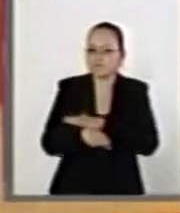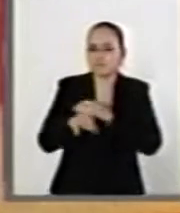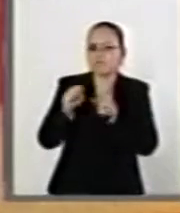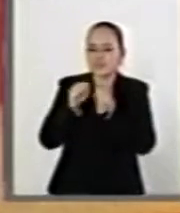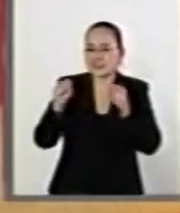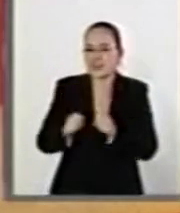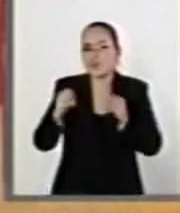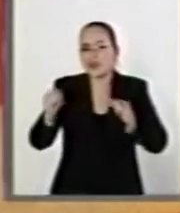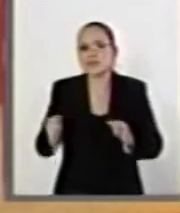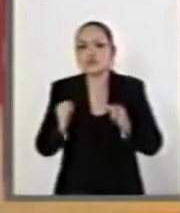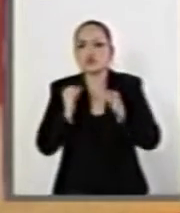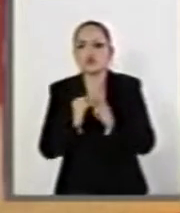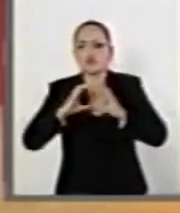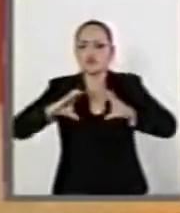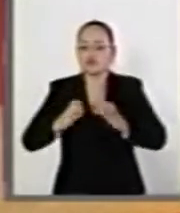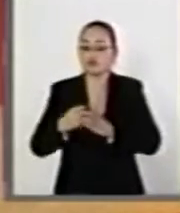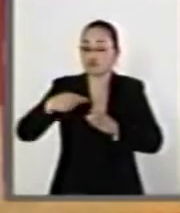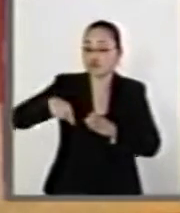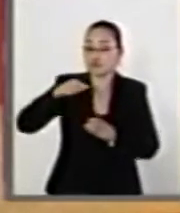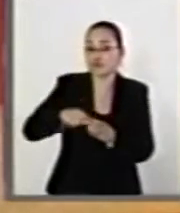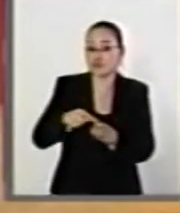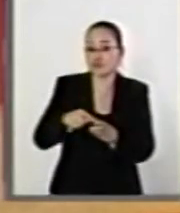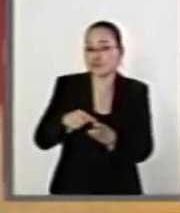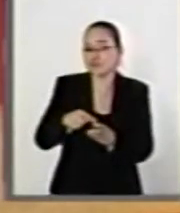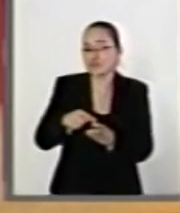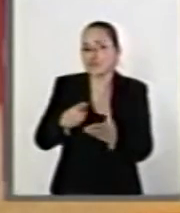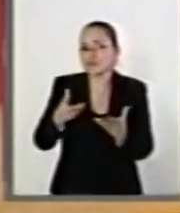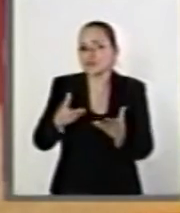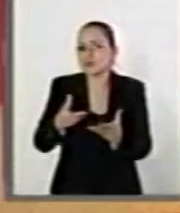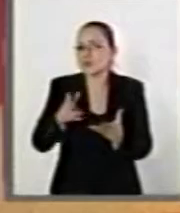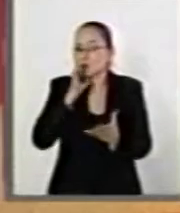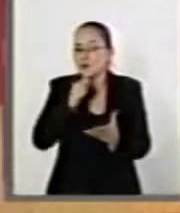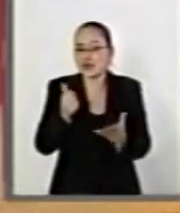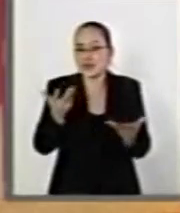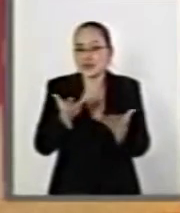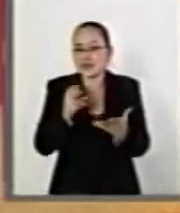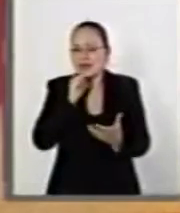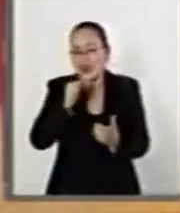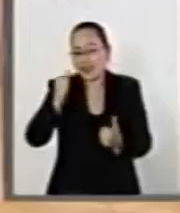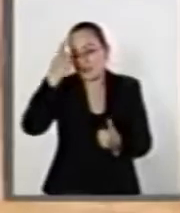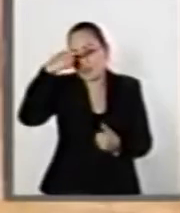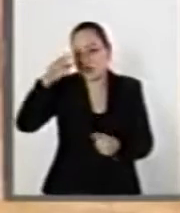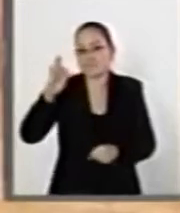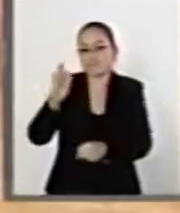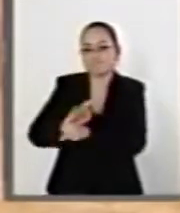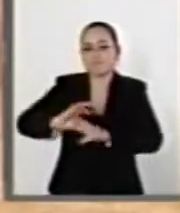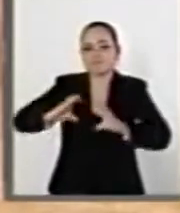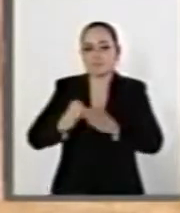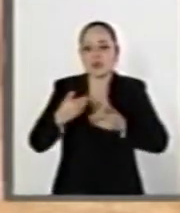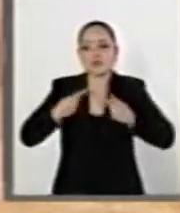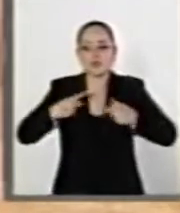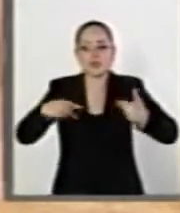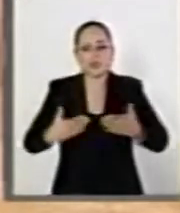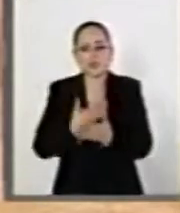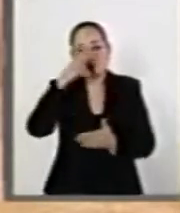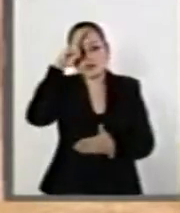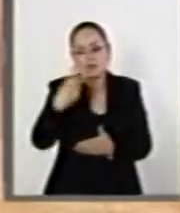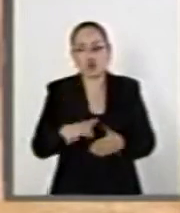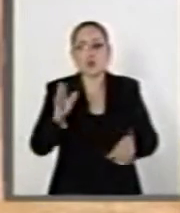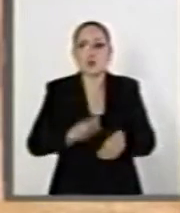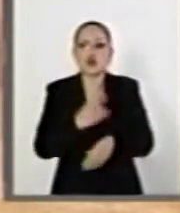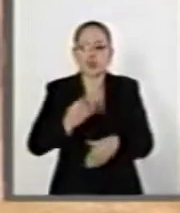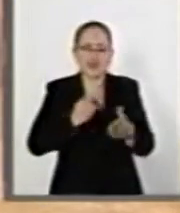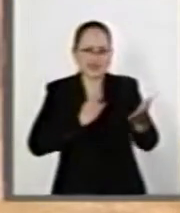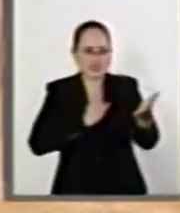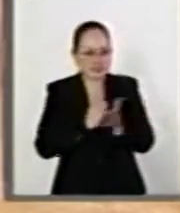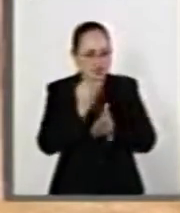institución, pues que muy poco puede hacer en favor de los mexicanos, porque las grandes decisiones en contra